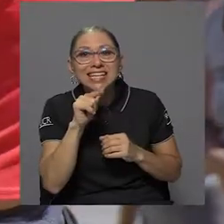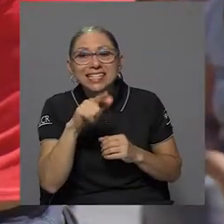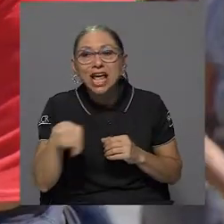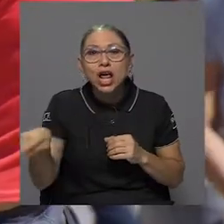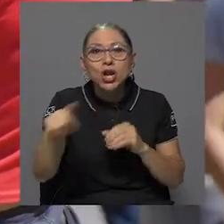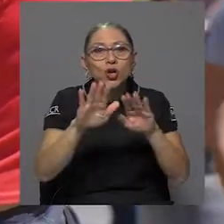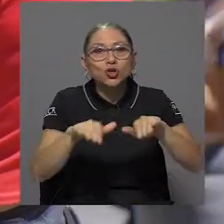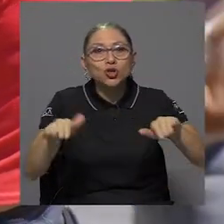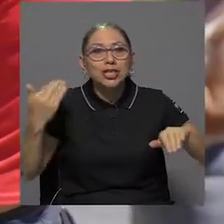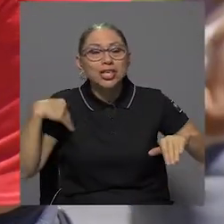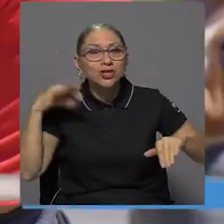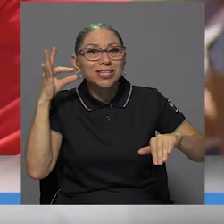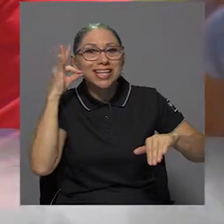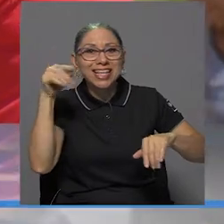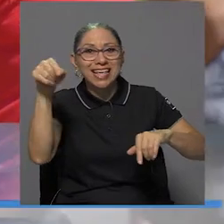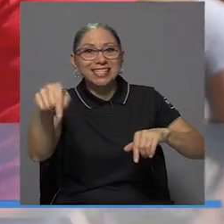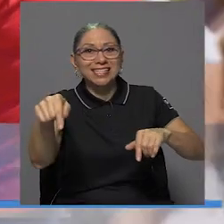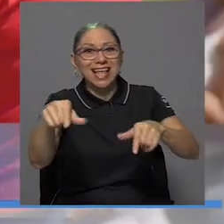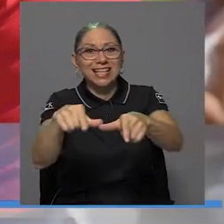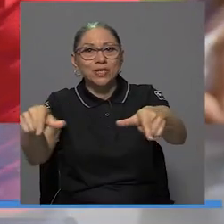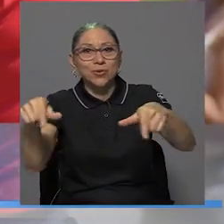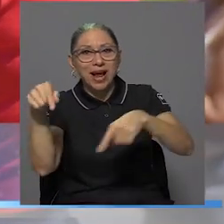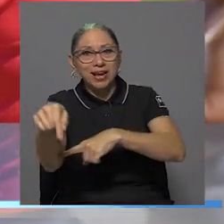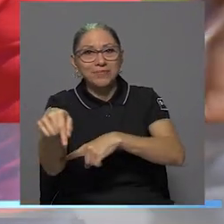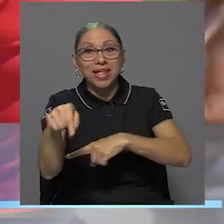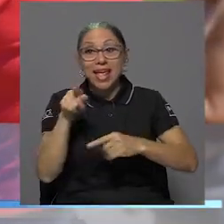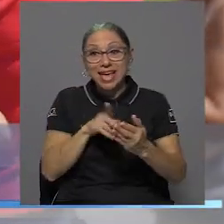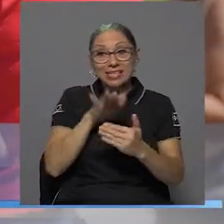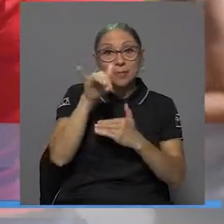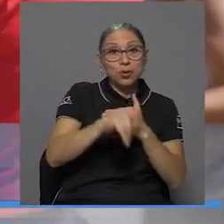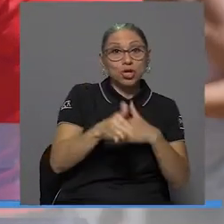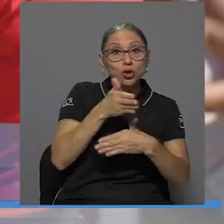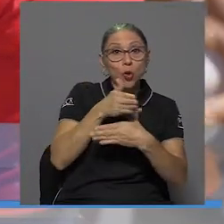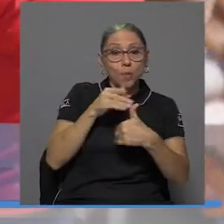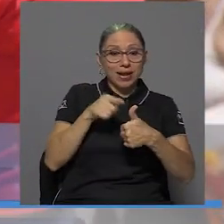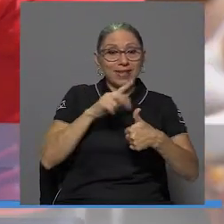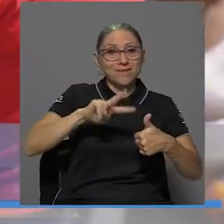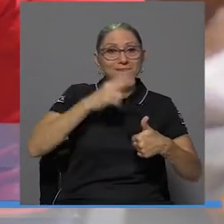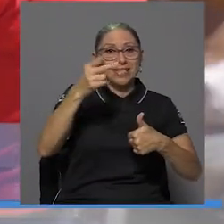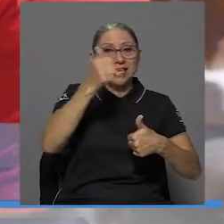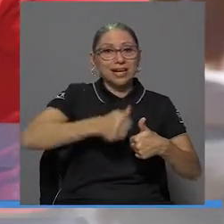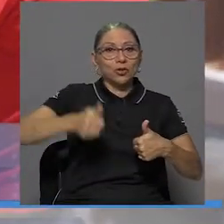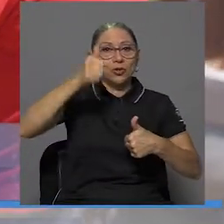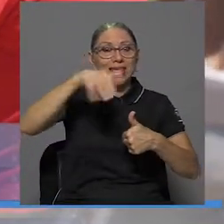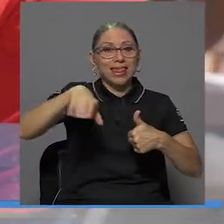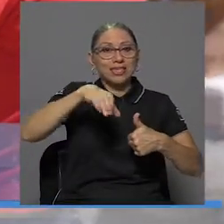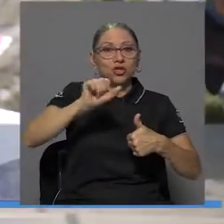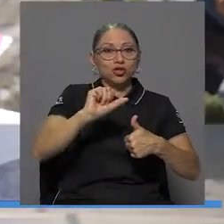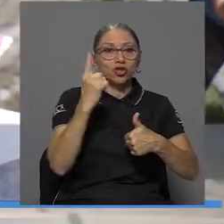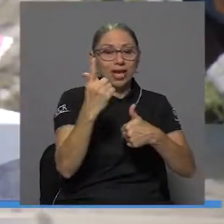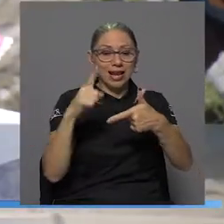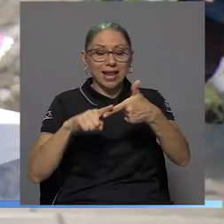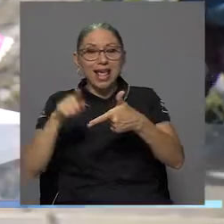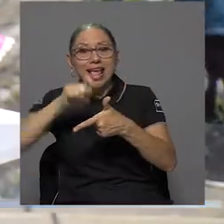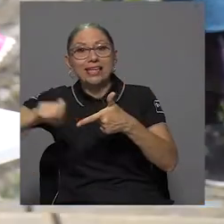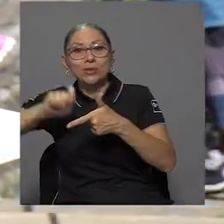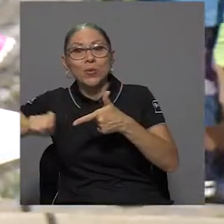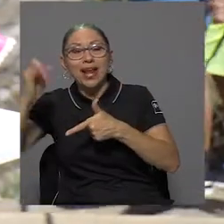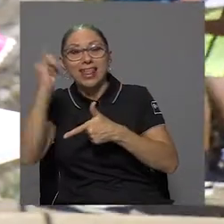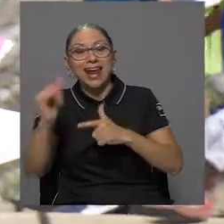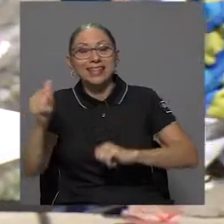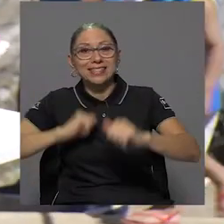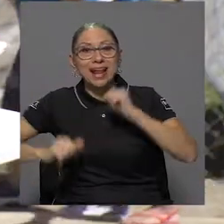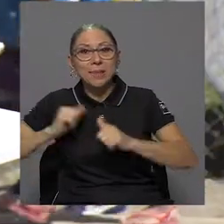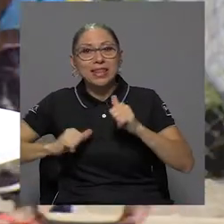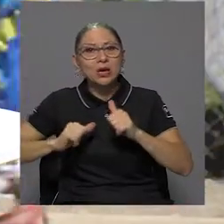Este proyecto, compartido por la Vicerrectoría de Acción Social y la Escuela de Artes Dramáticas, se venía gestando